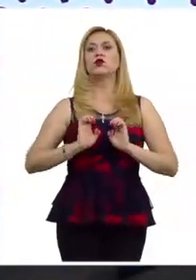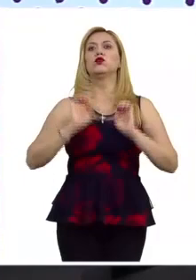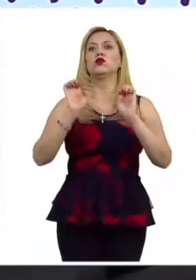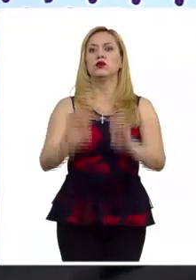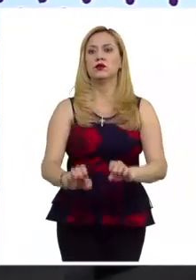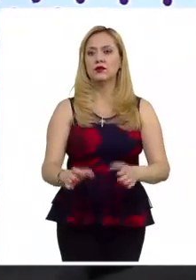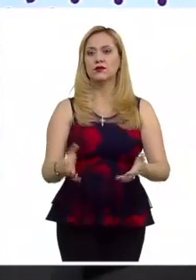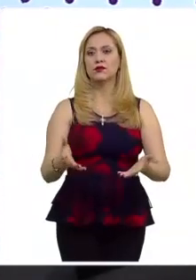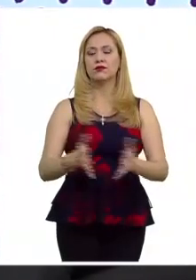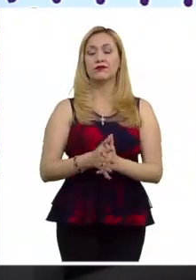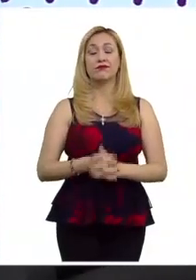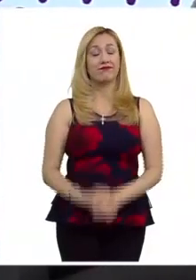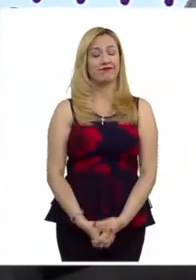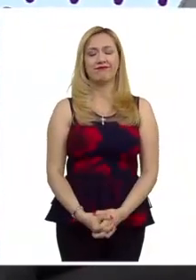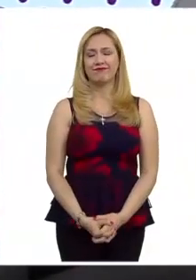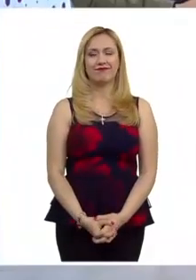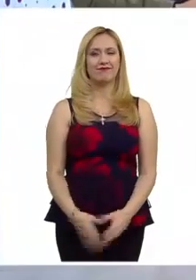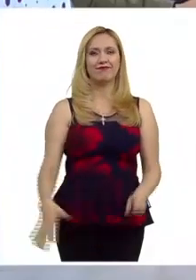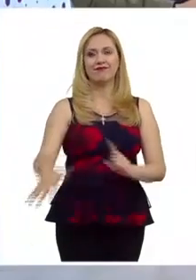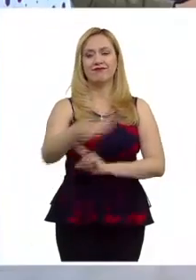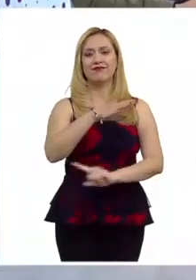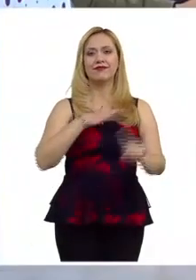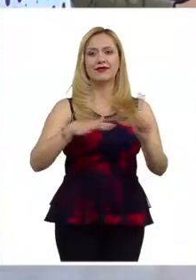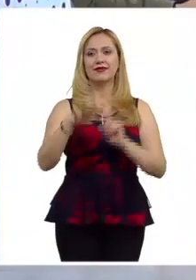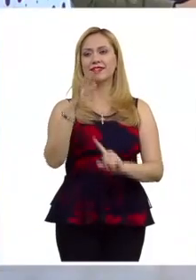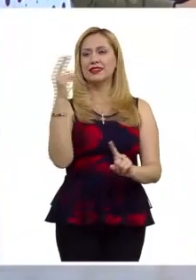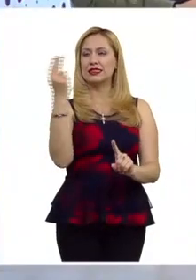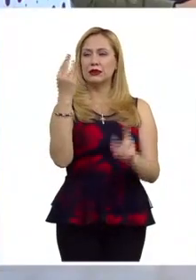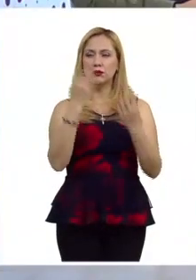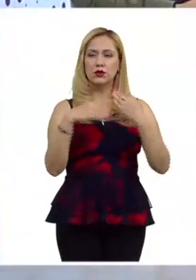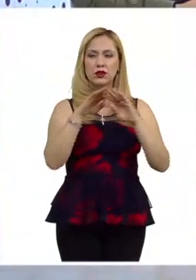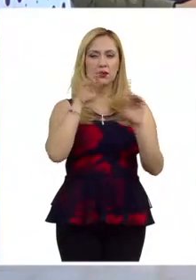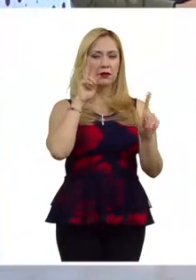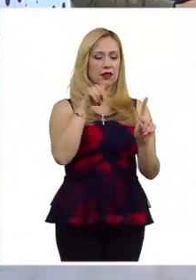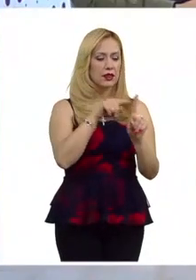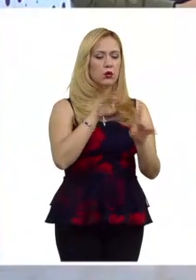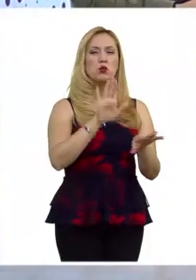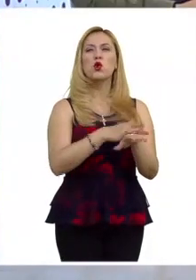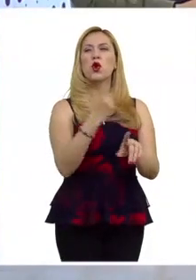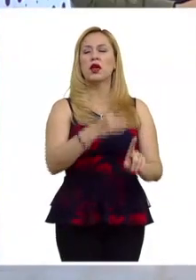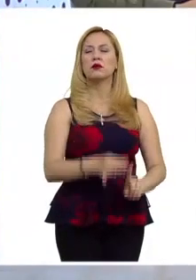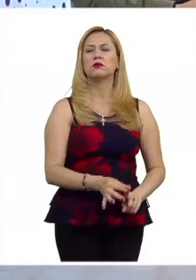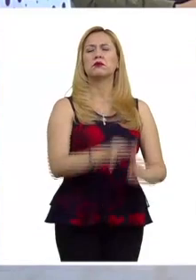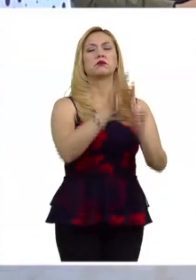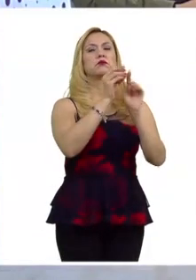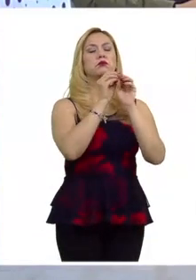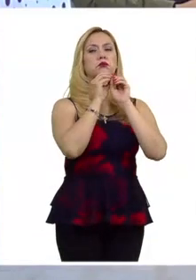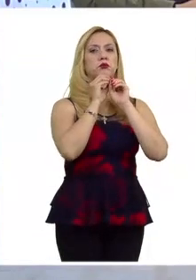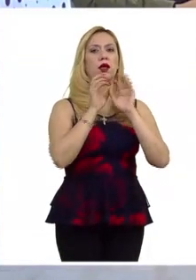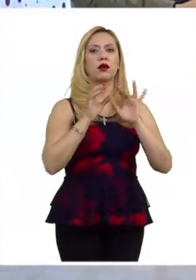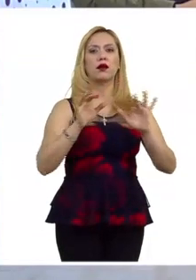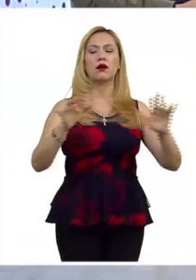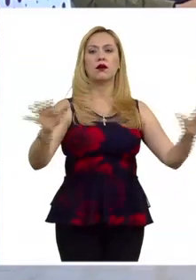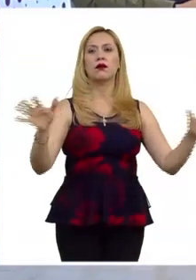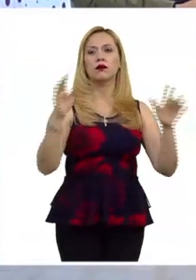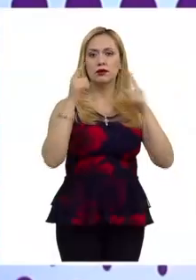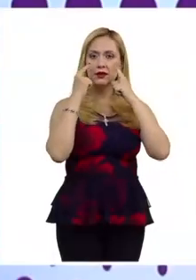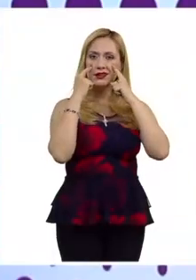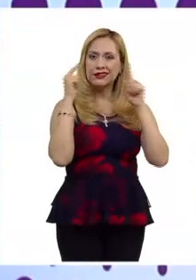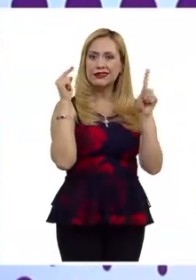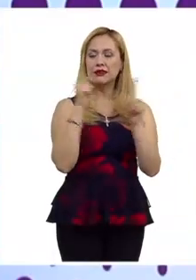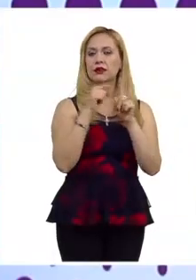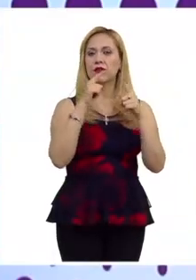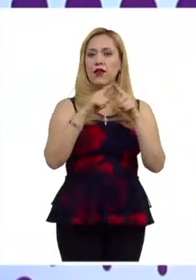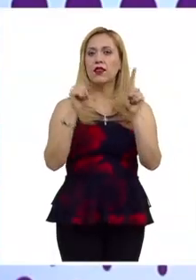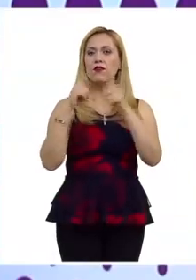etc. Entonces, el contexto termina siendo crucial para la definición de frente a qué tipo de discurso nos encontramos y, por lo